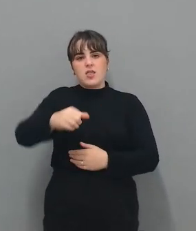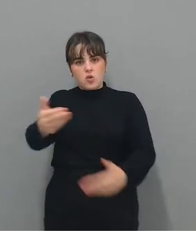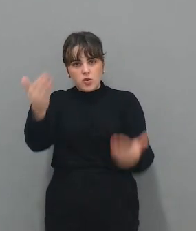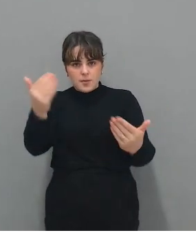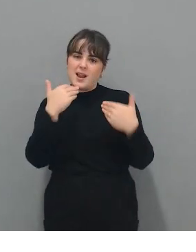gracias. Gracias.